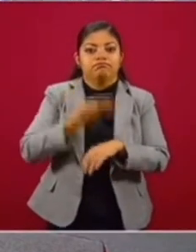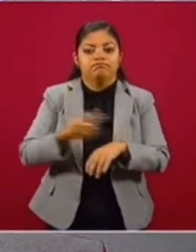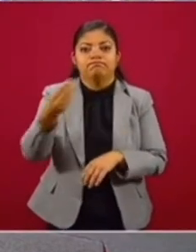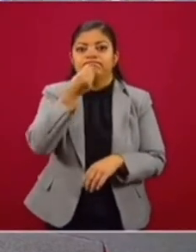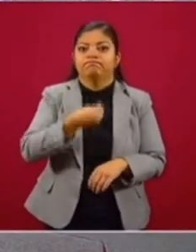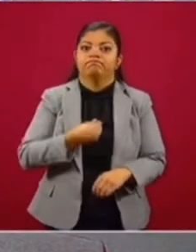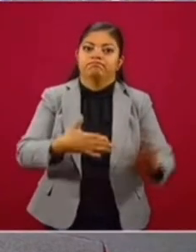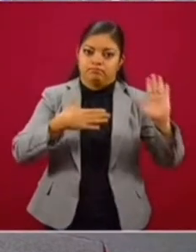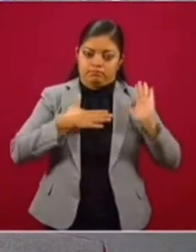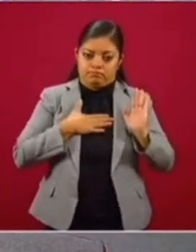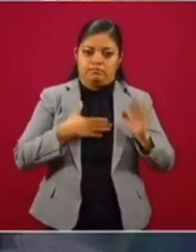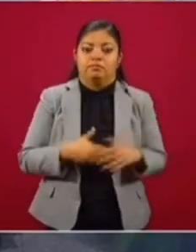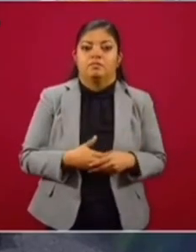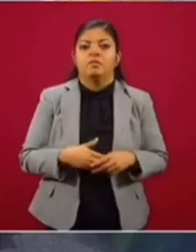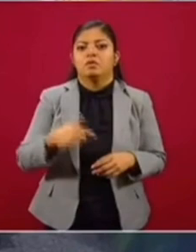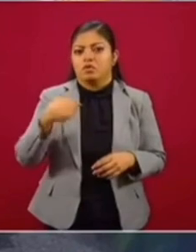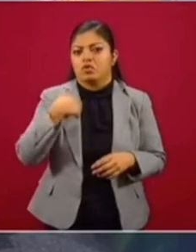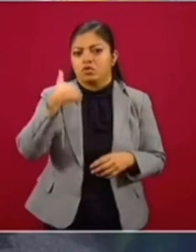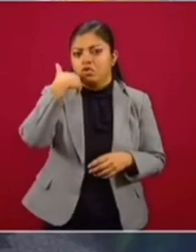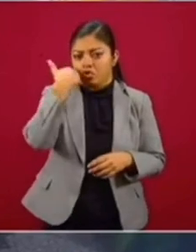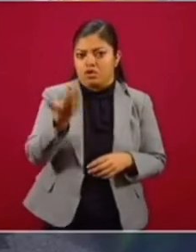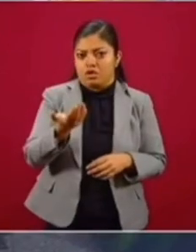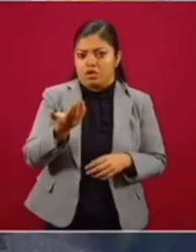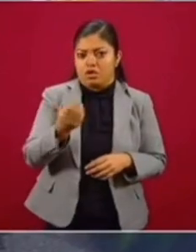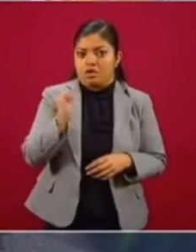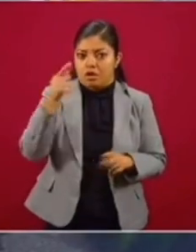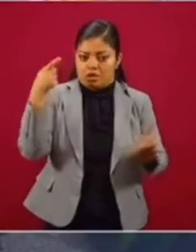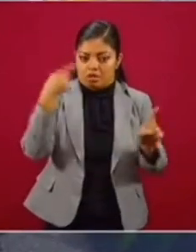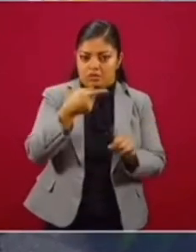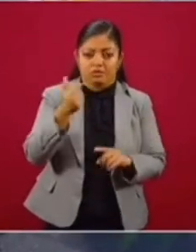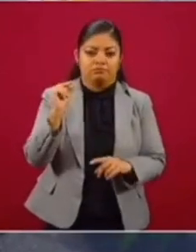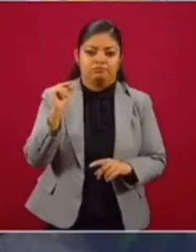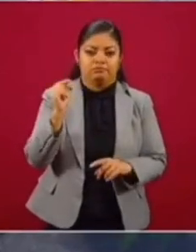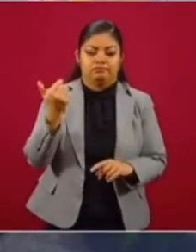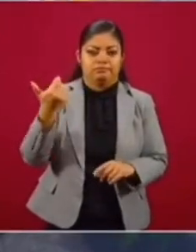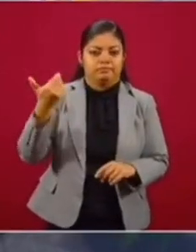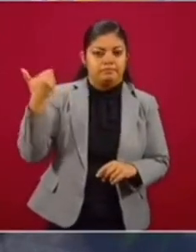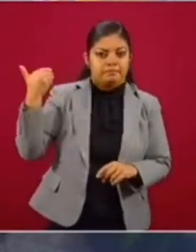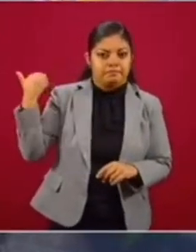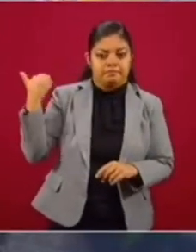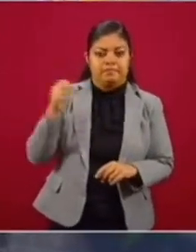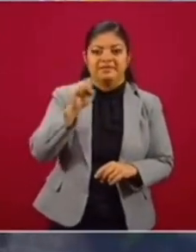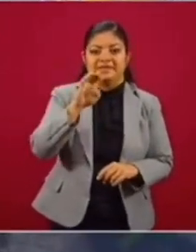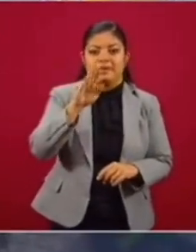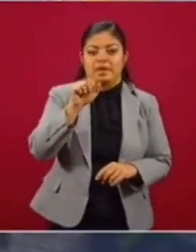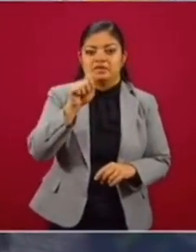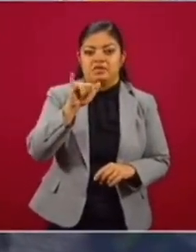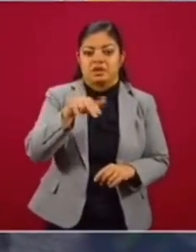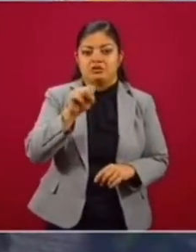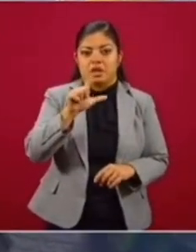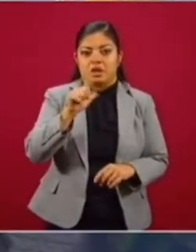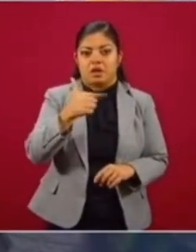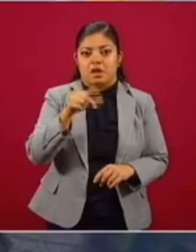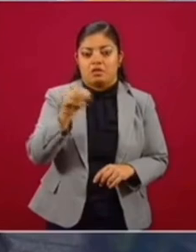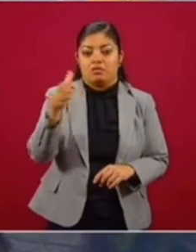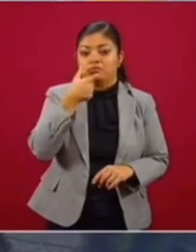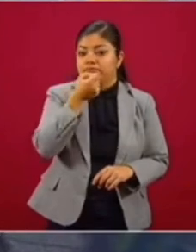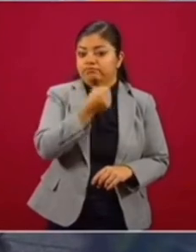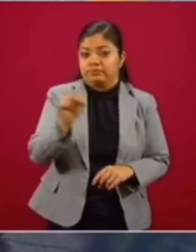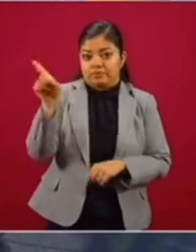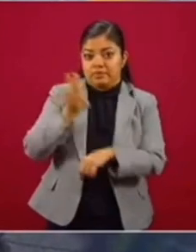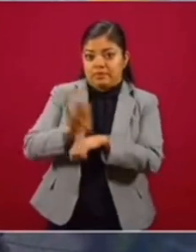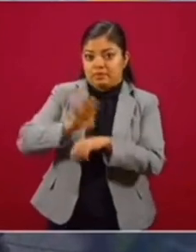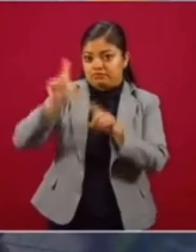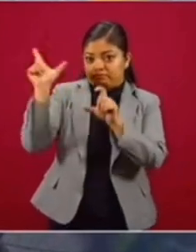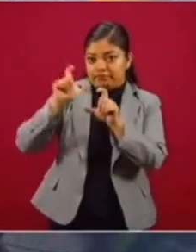compromiso. Y yo quiero hacer referencia, hace unos pocos días Sebastián Salgado, que es un gran fotógrafo brasileño,